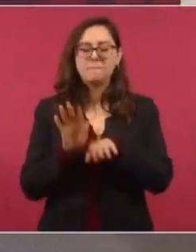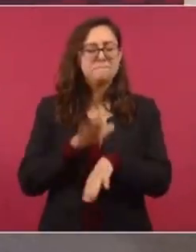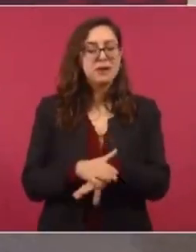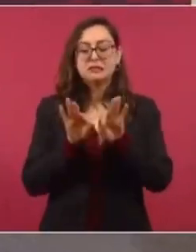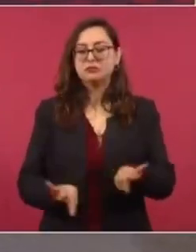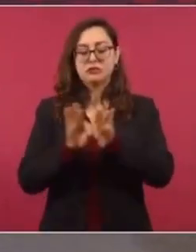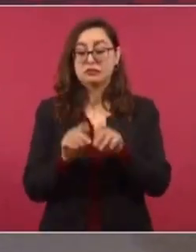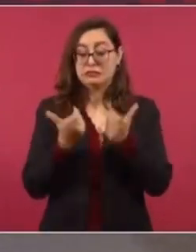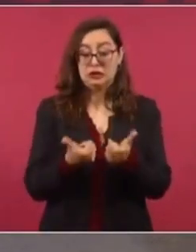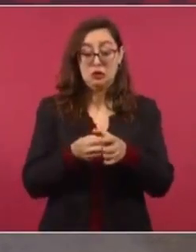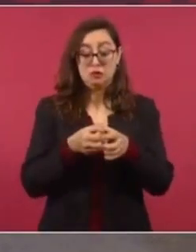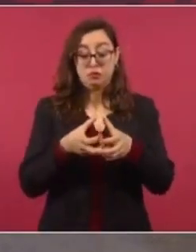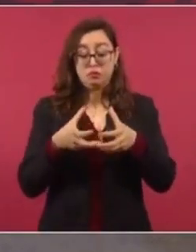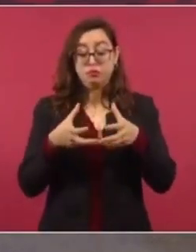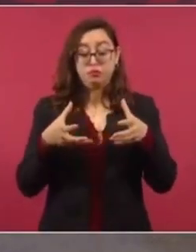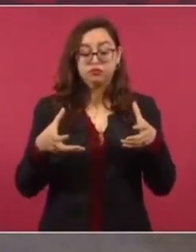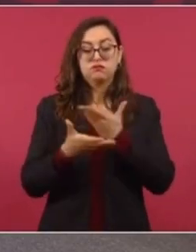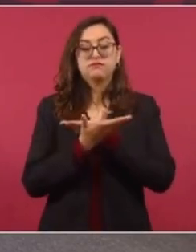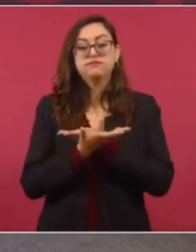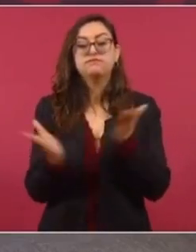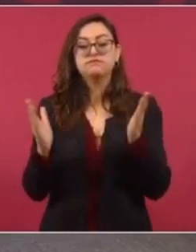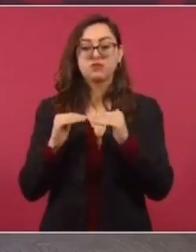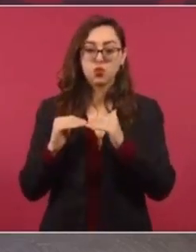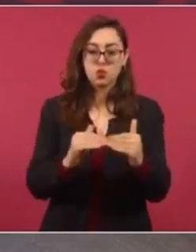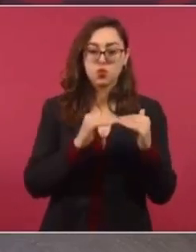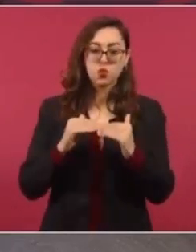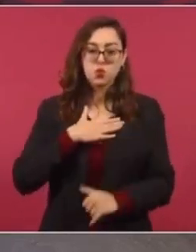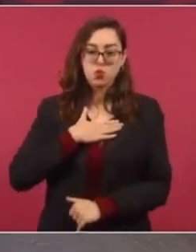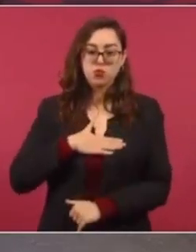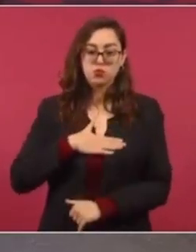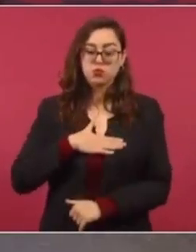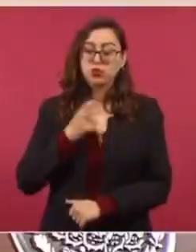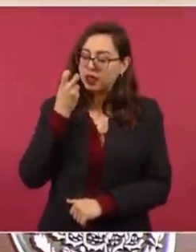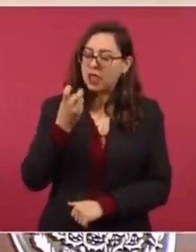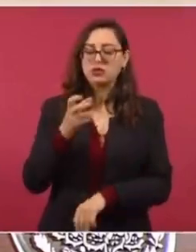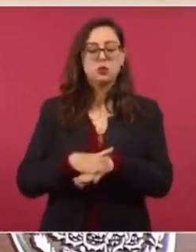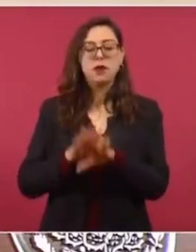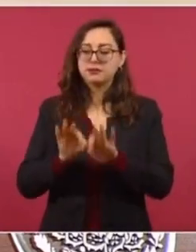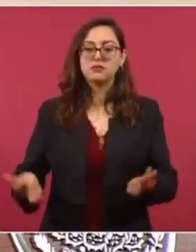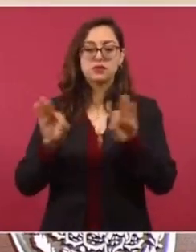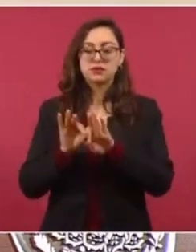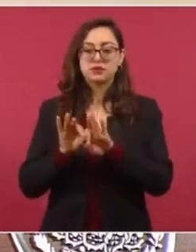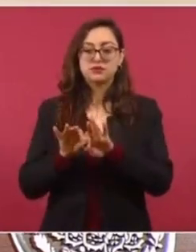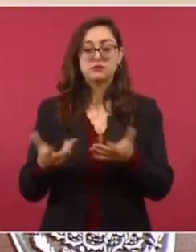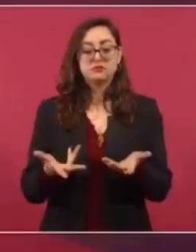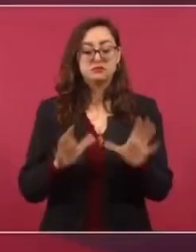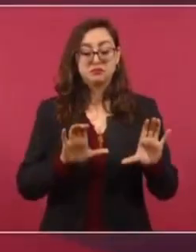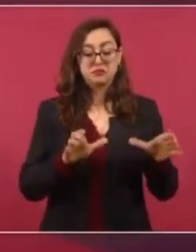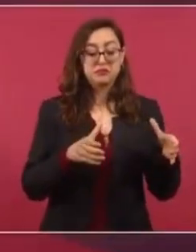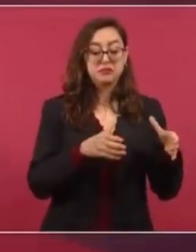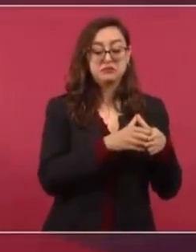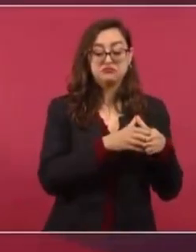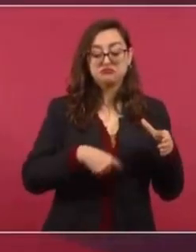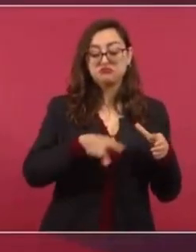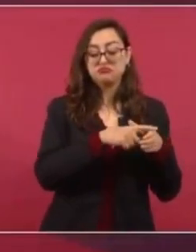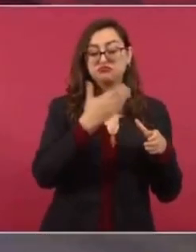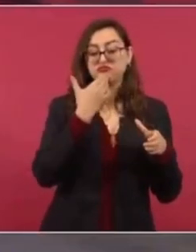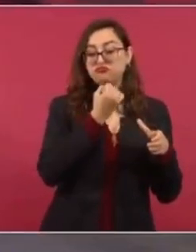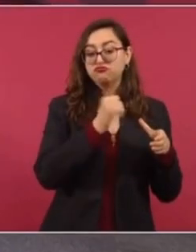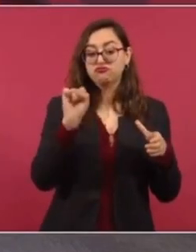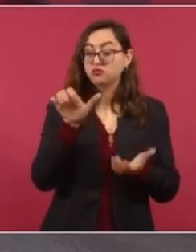de la riqueza. Los técnicos suavizan esto diciendo la justa distribución del ingreso.